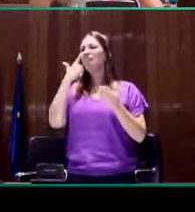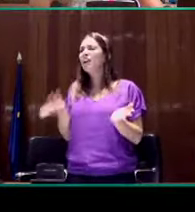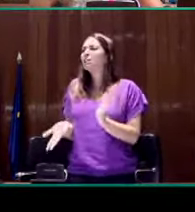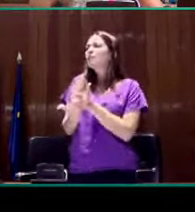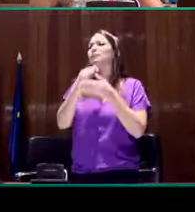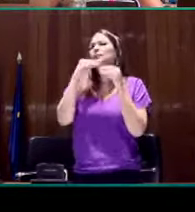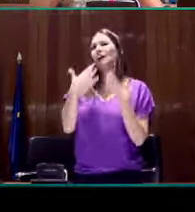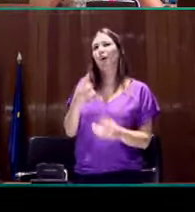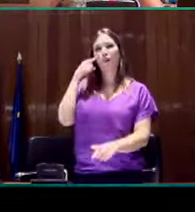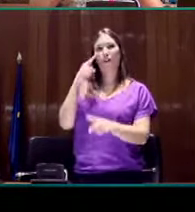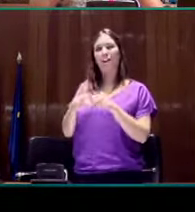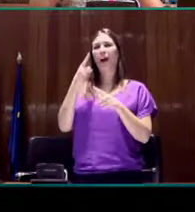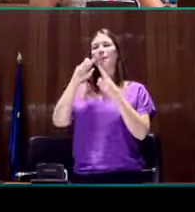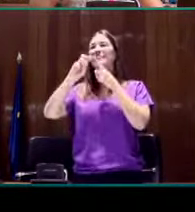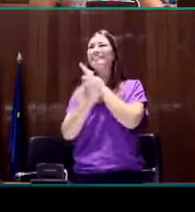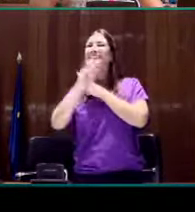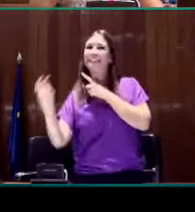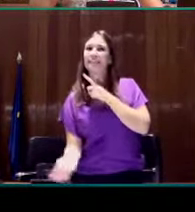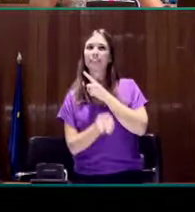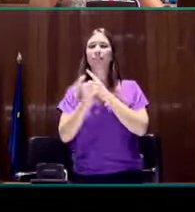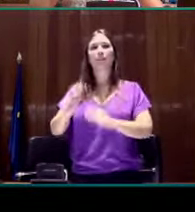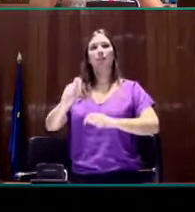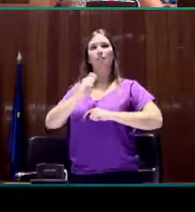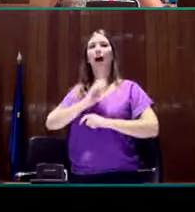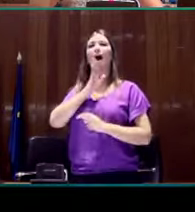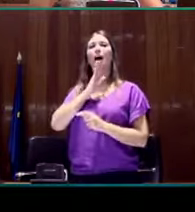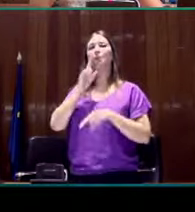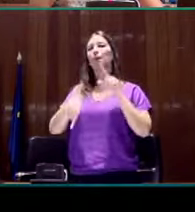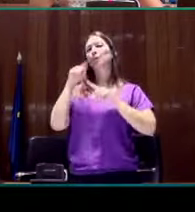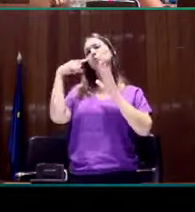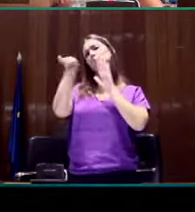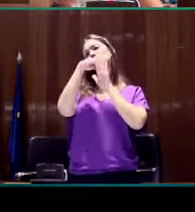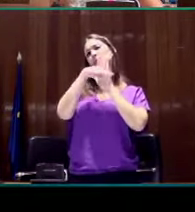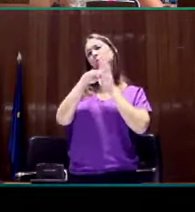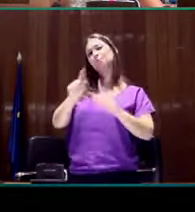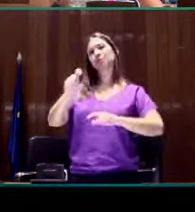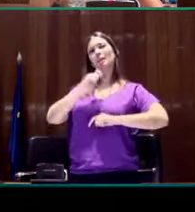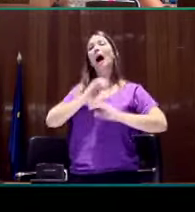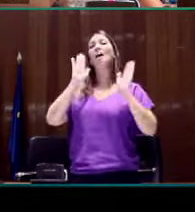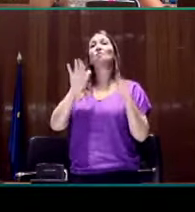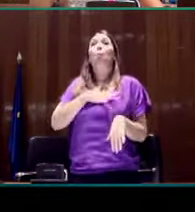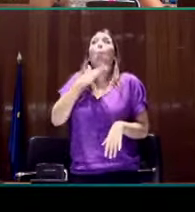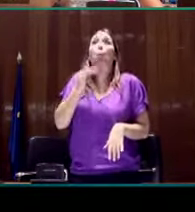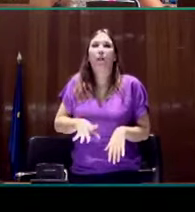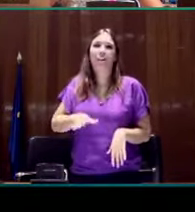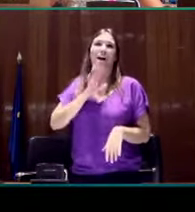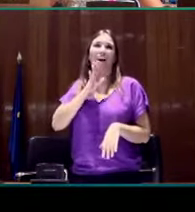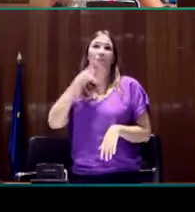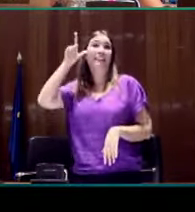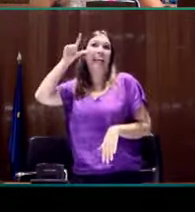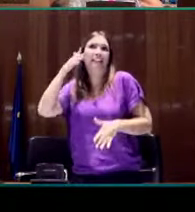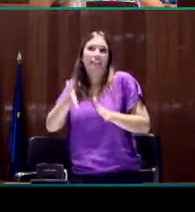extraer la serie de variables que darían lugar a esos patrones y darían lugar a la supuesta tesis doctoral que